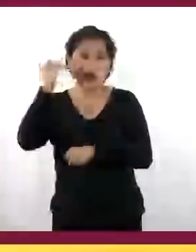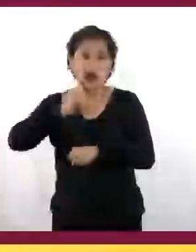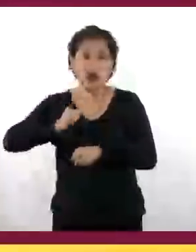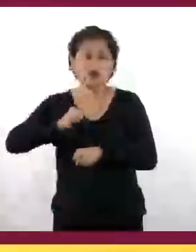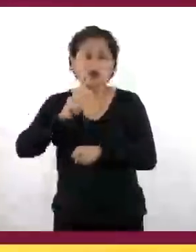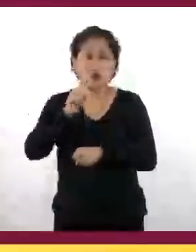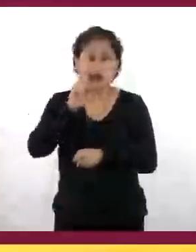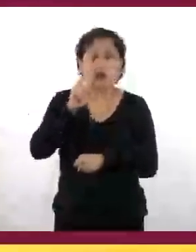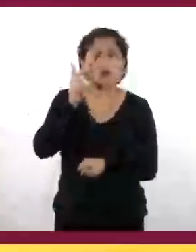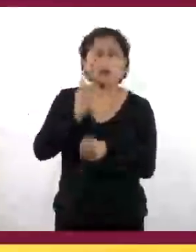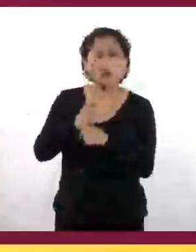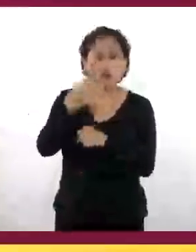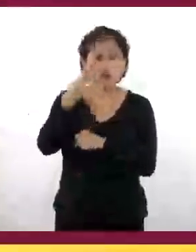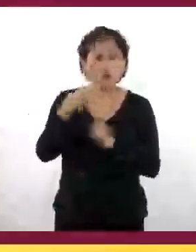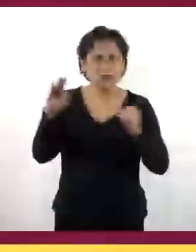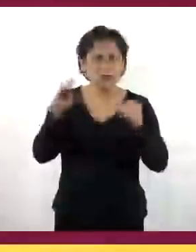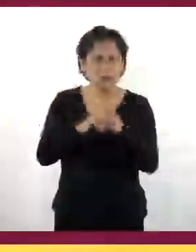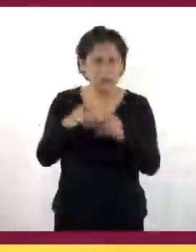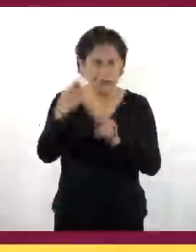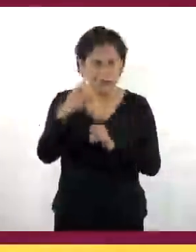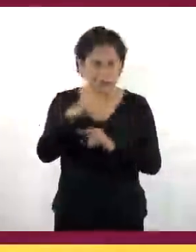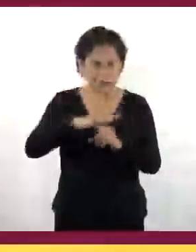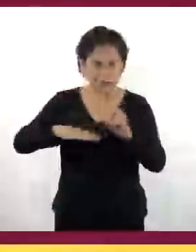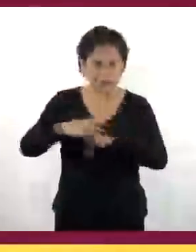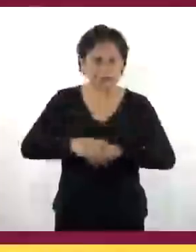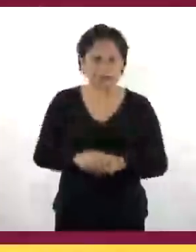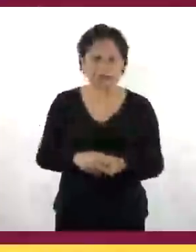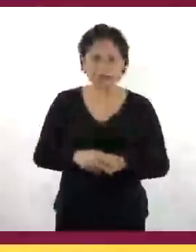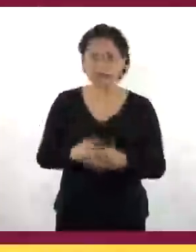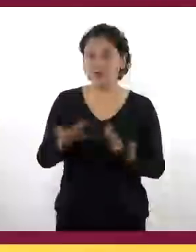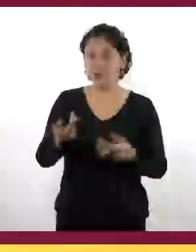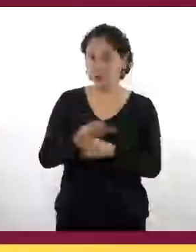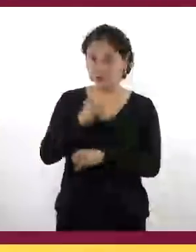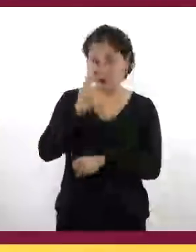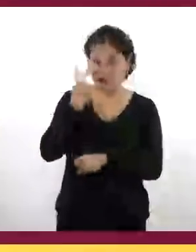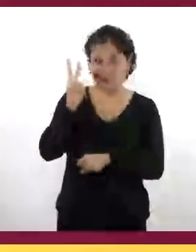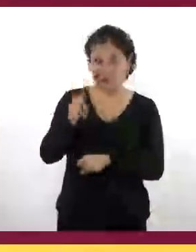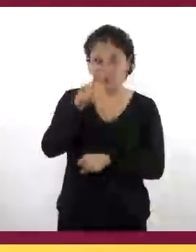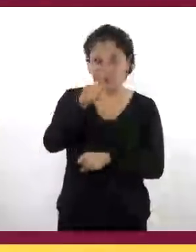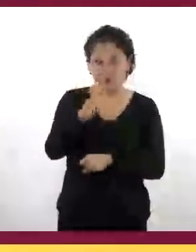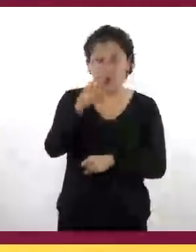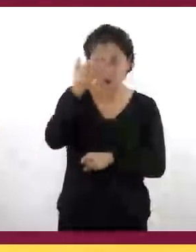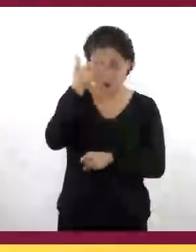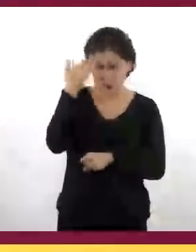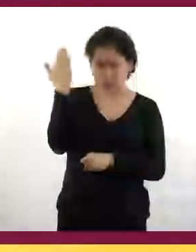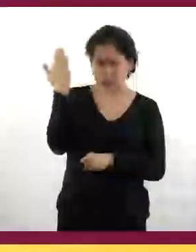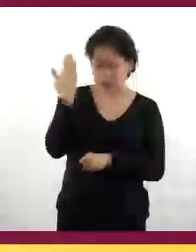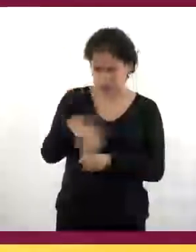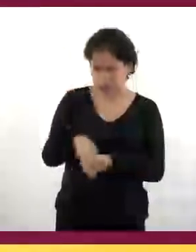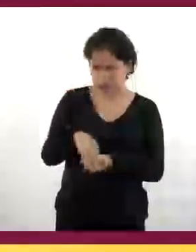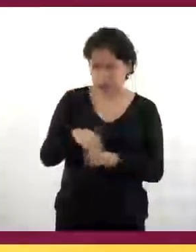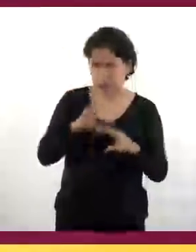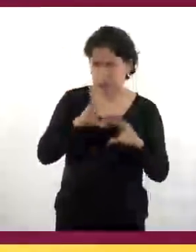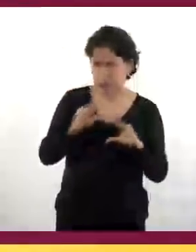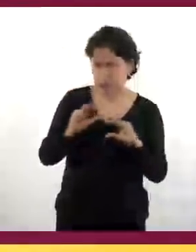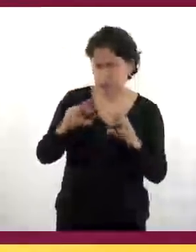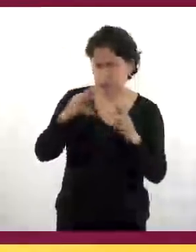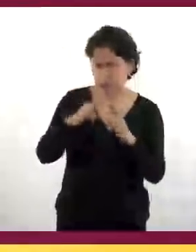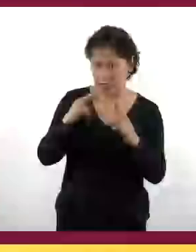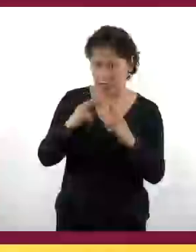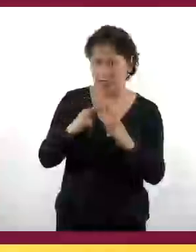pareció el video? ¿Conocían todos esos datos sobre la presencia de diferentes grupos de evangelizadores?